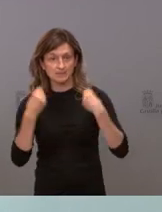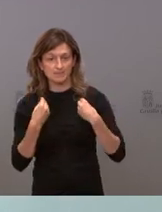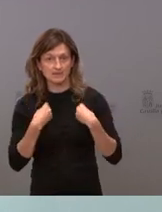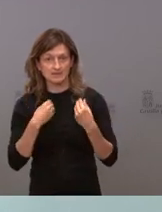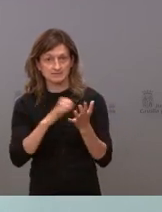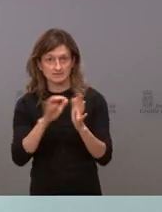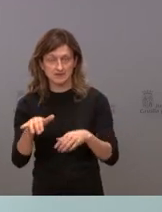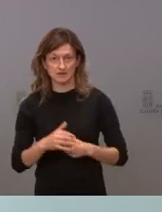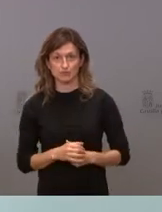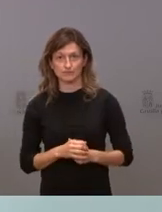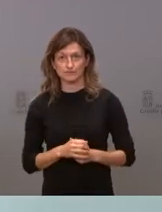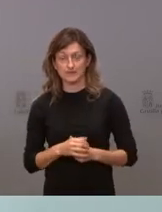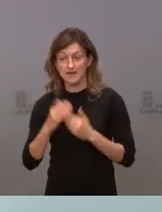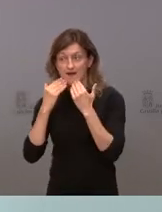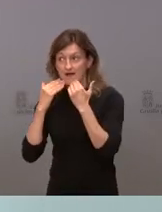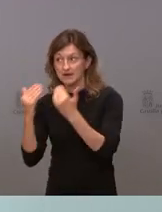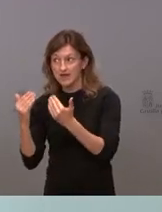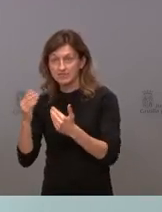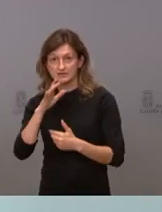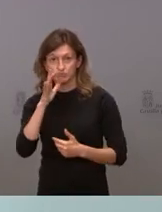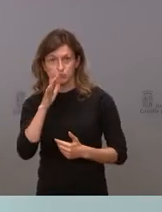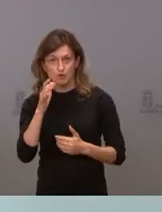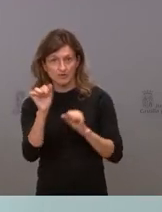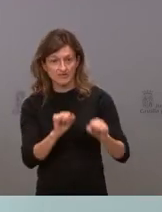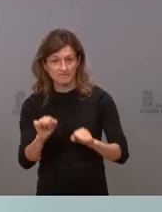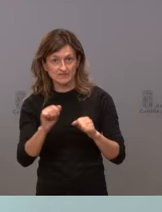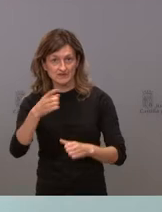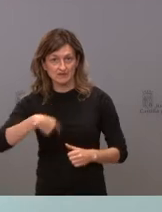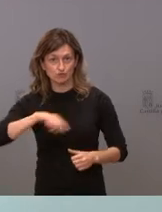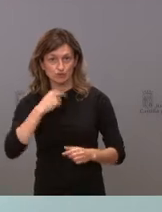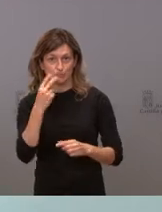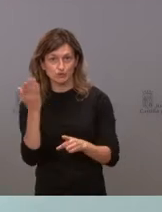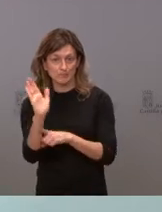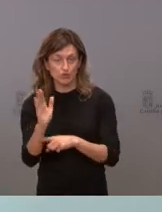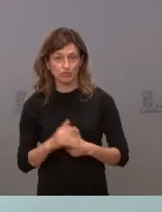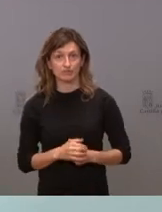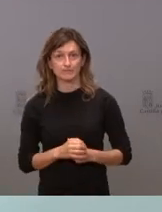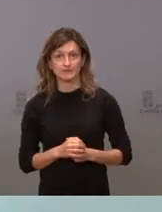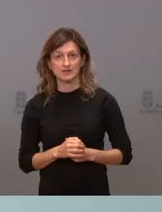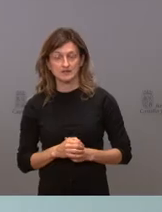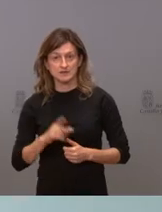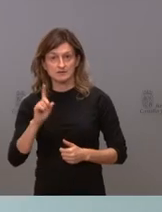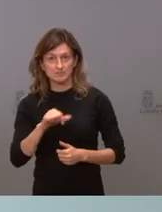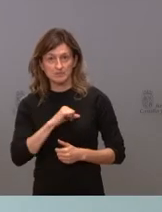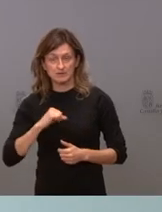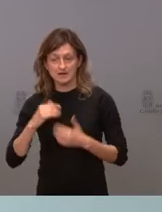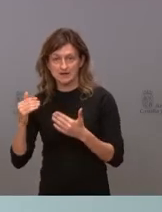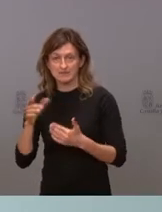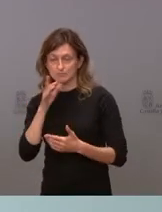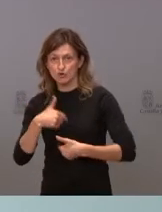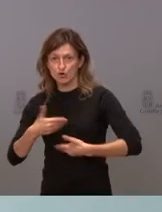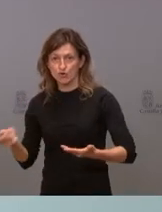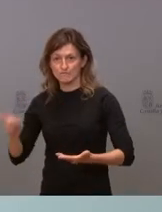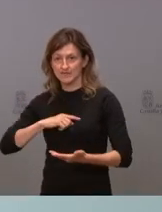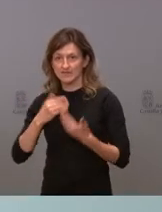comunidad autónoma. Gracias por haber dado la cara por todos nosotros como portavoz y también, personalmente, gracias por haber confiado en mí.